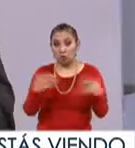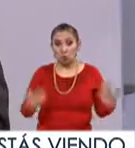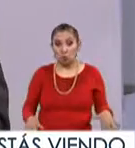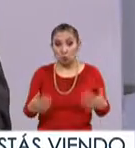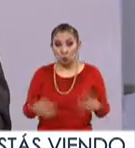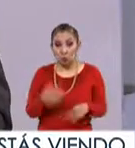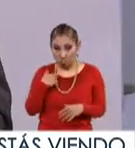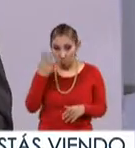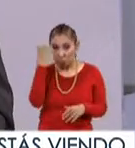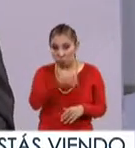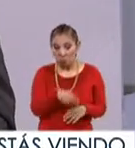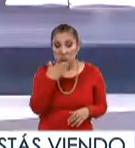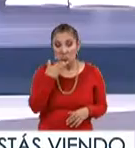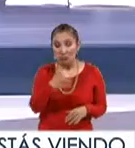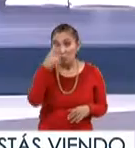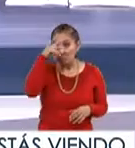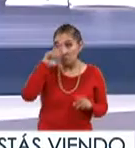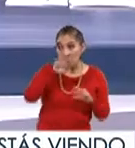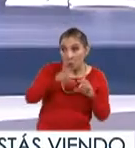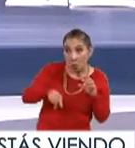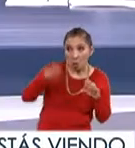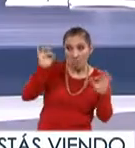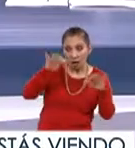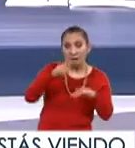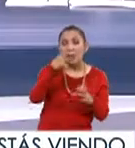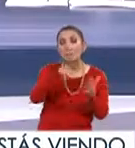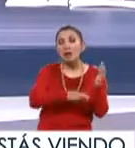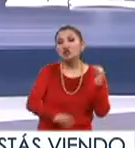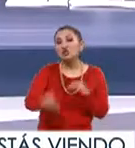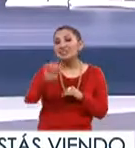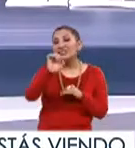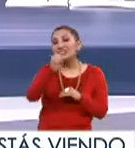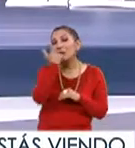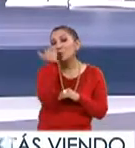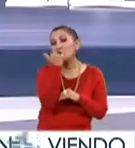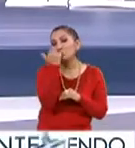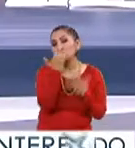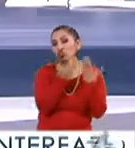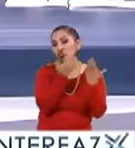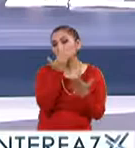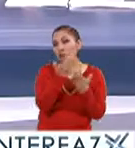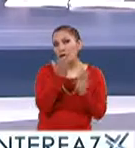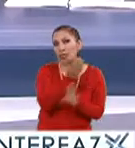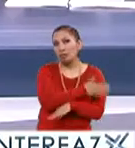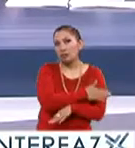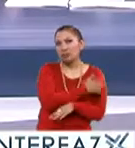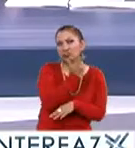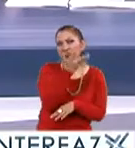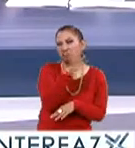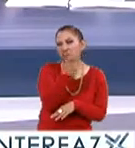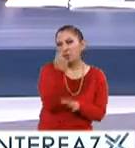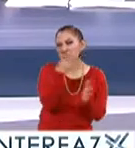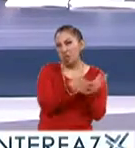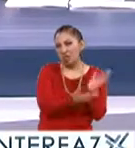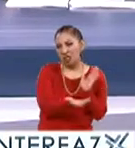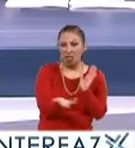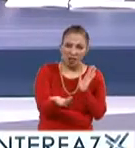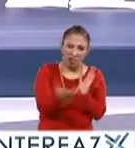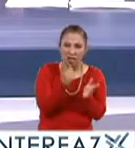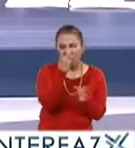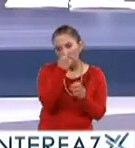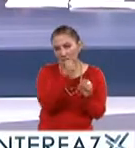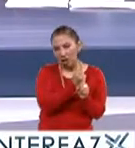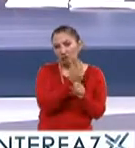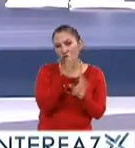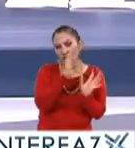Es un caso extraordinario a nivel nacional. Tenemos 1.960 alumnos. Teníamos un promedio de mil hace